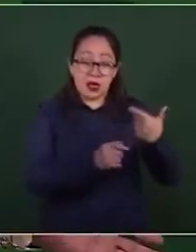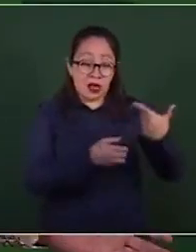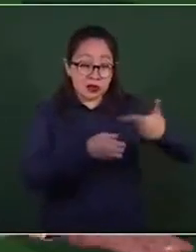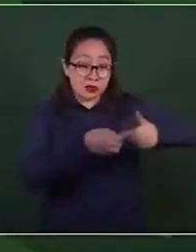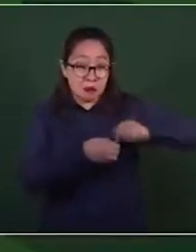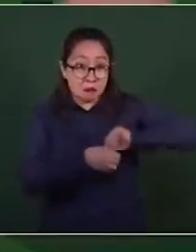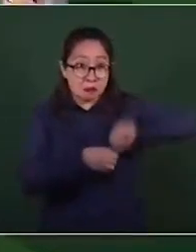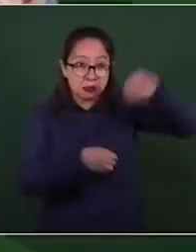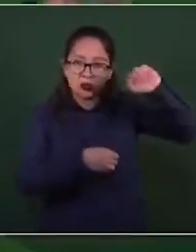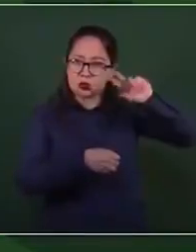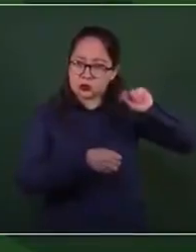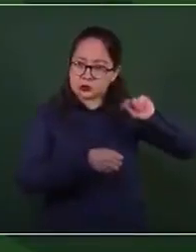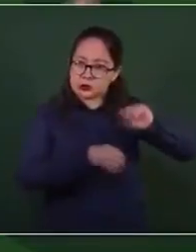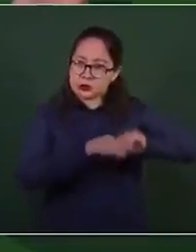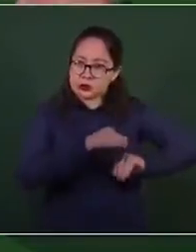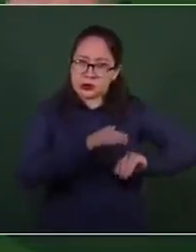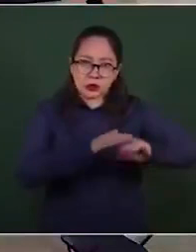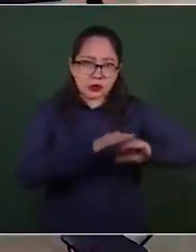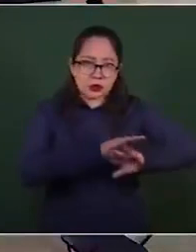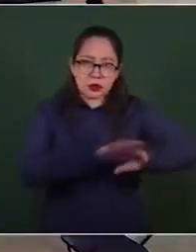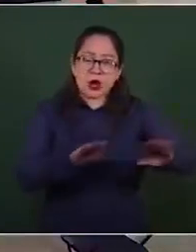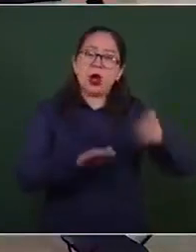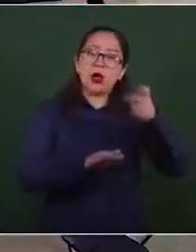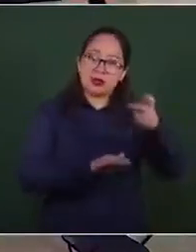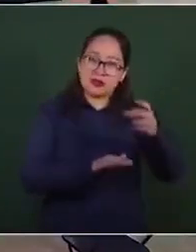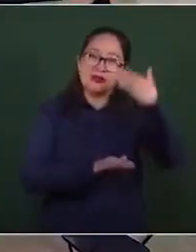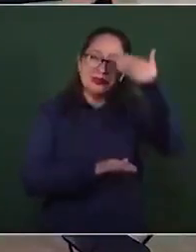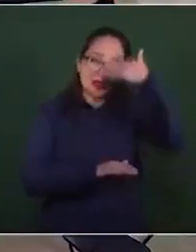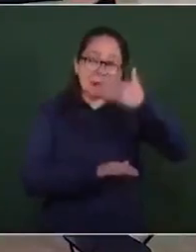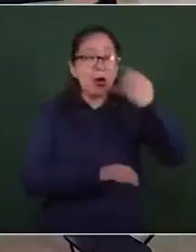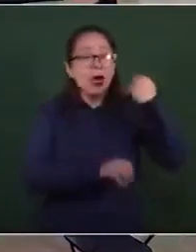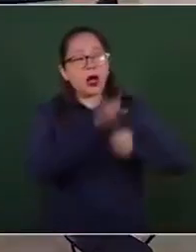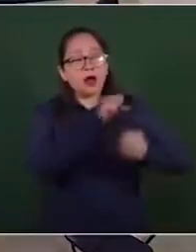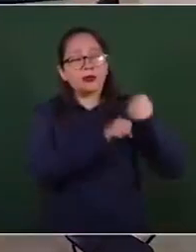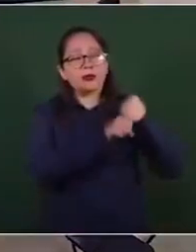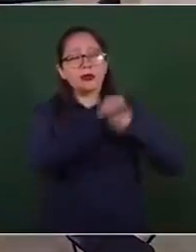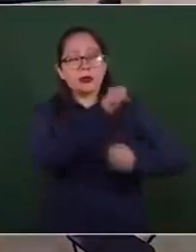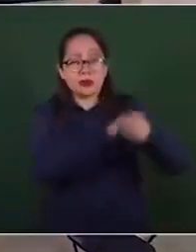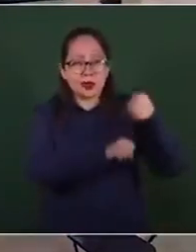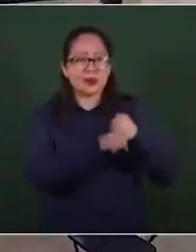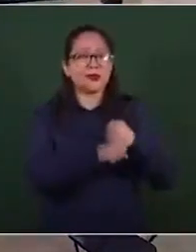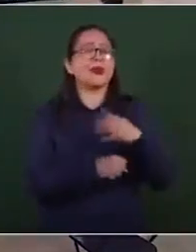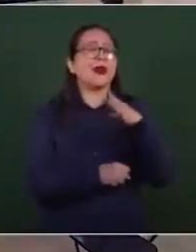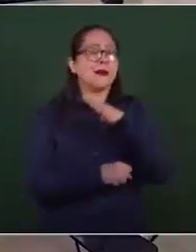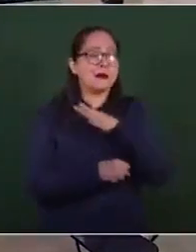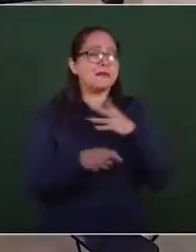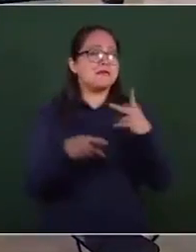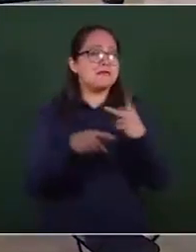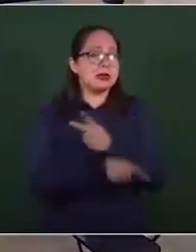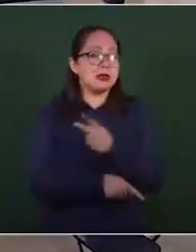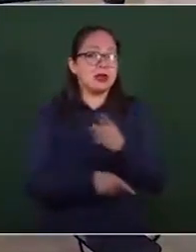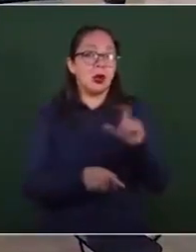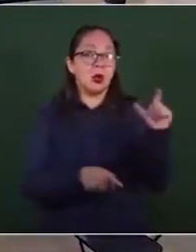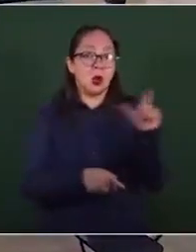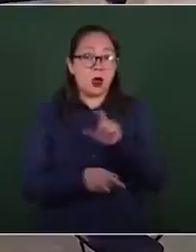imperó durante mucho tiempo los llamados gasolinazos,